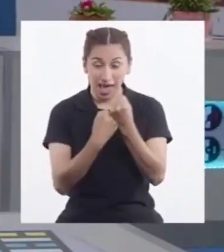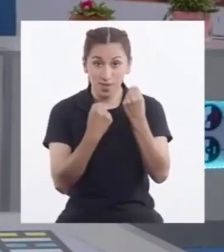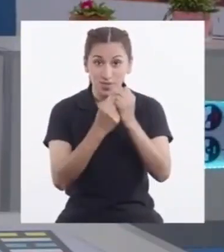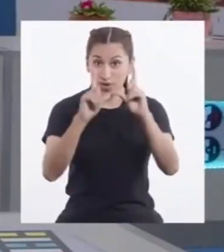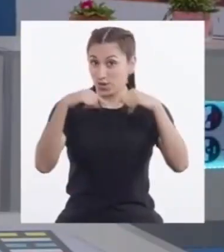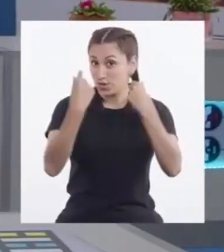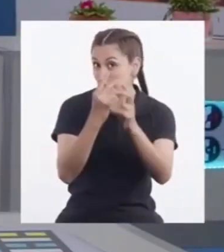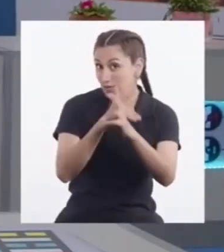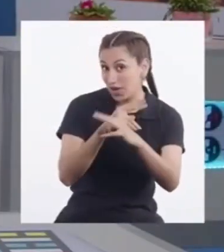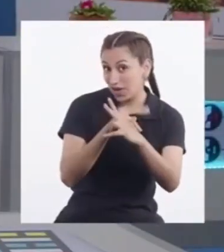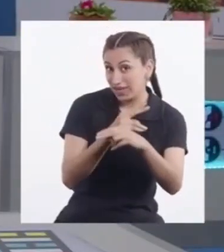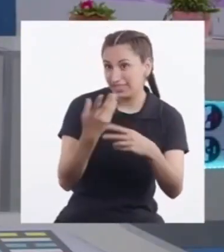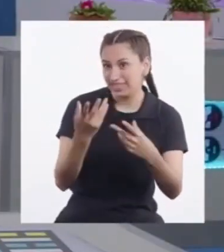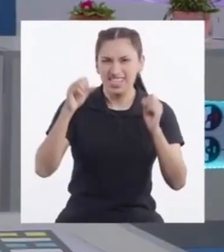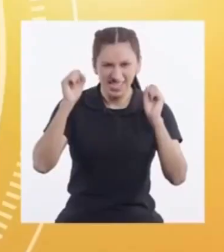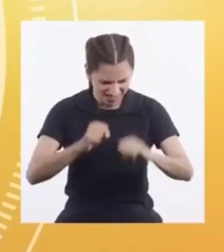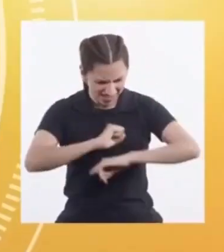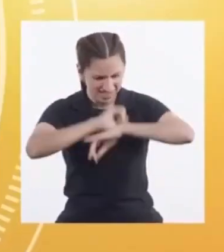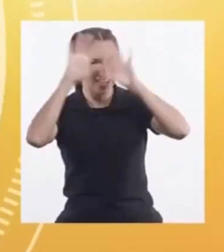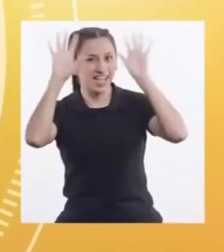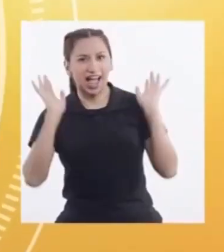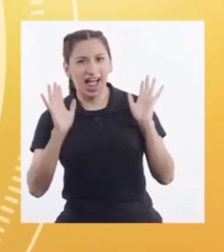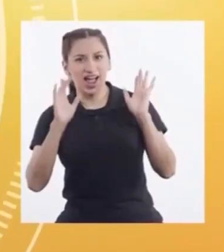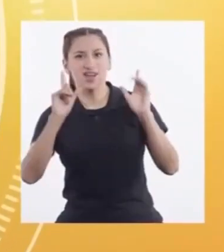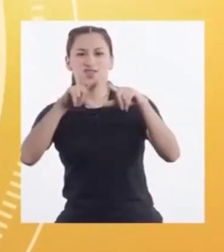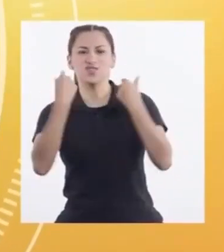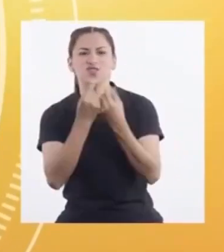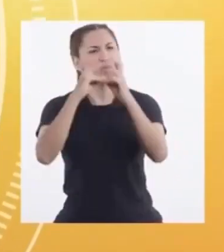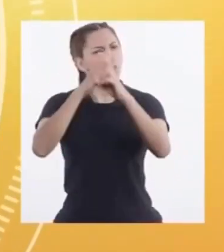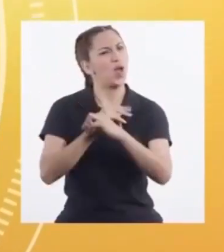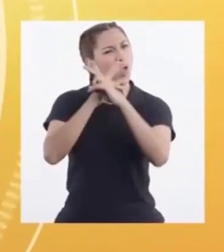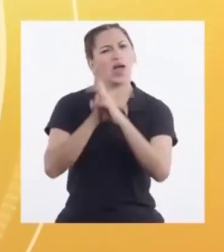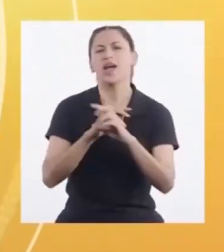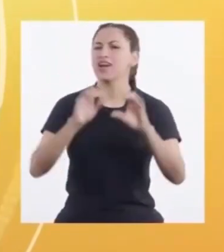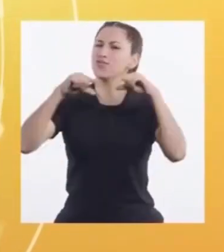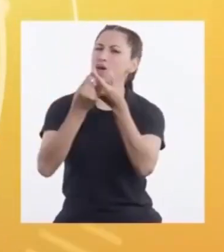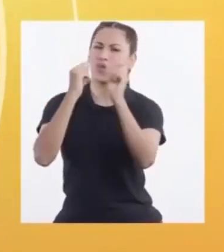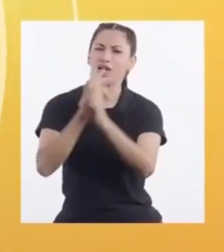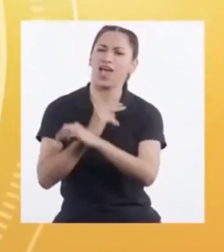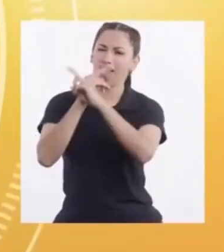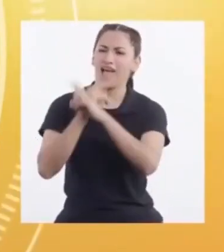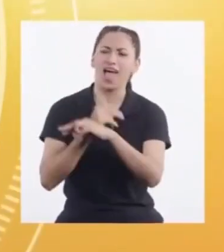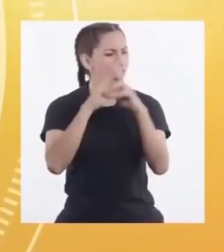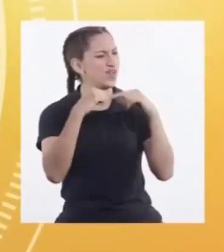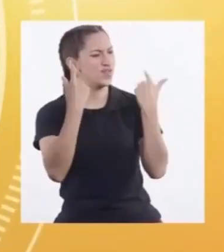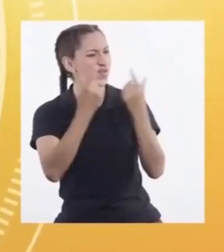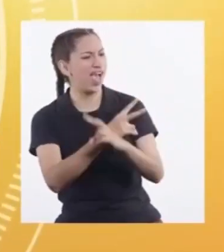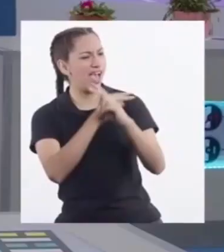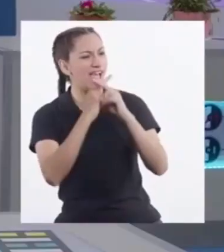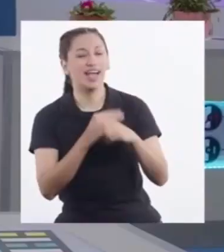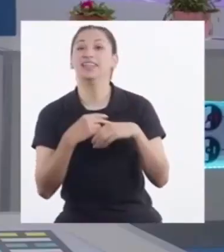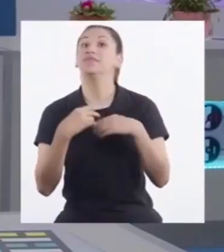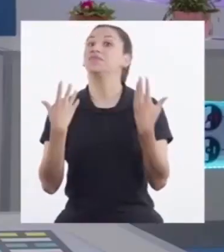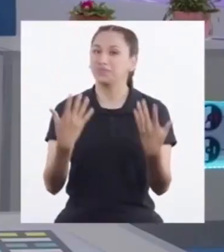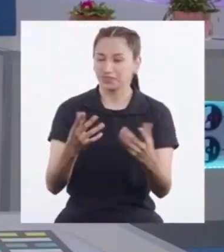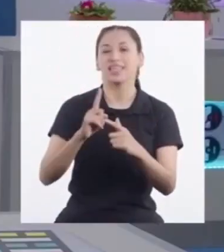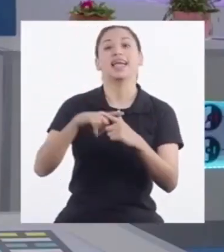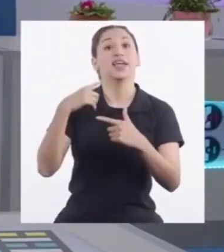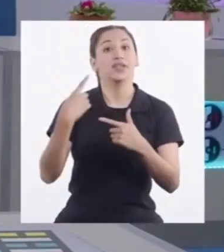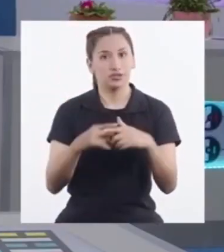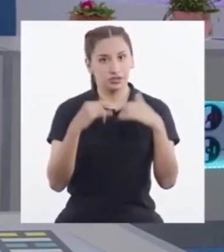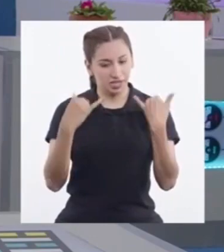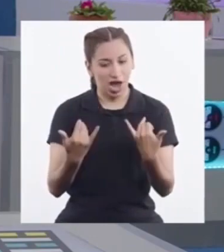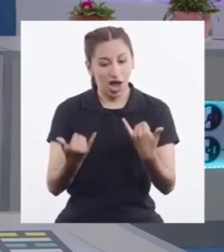Al equipo Vizcacha? ¡Claro que sí! ¡Equipo Vizcacha! ¡Equipo Vizcacha! Entonces